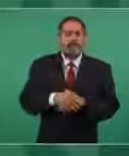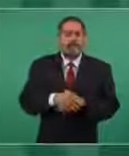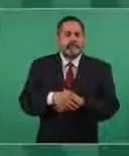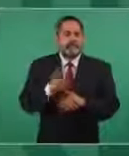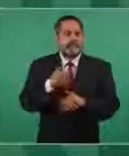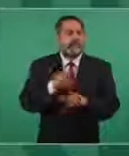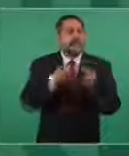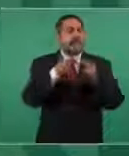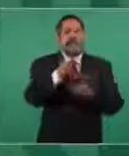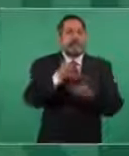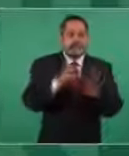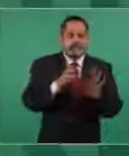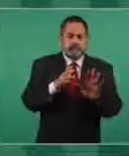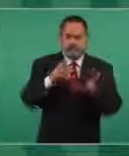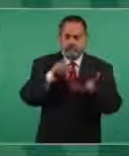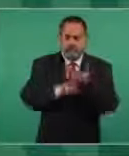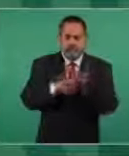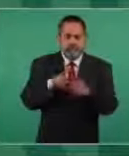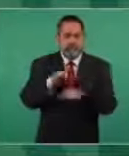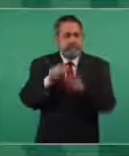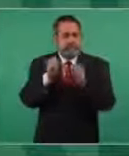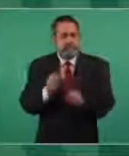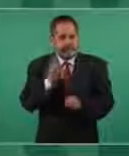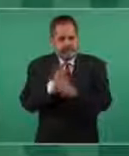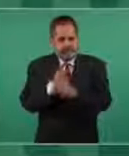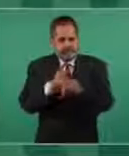económico. Es un asunto también de seguridad.